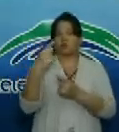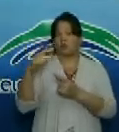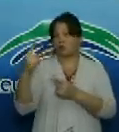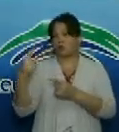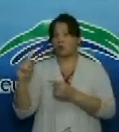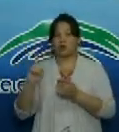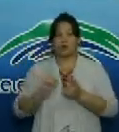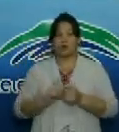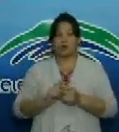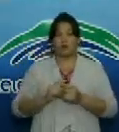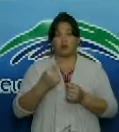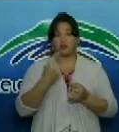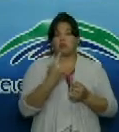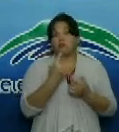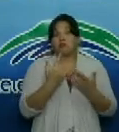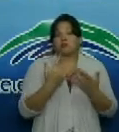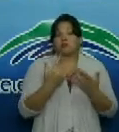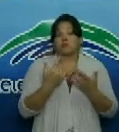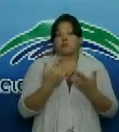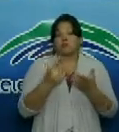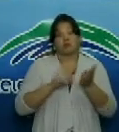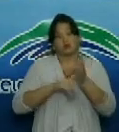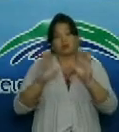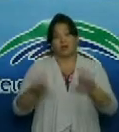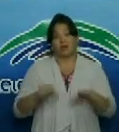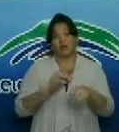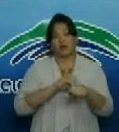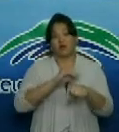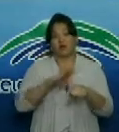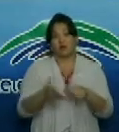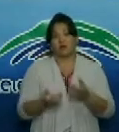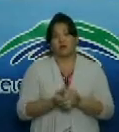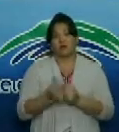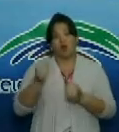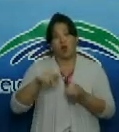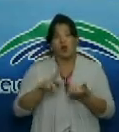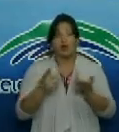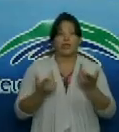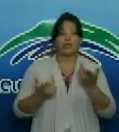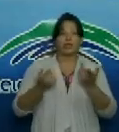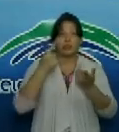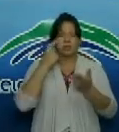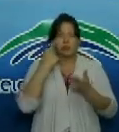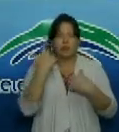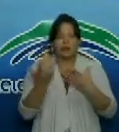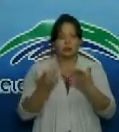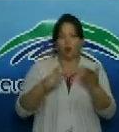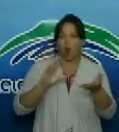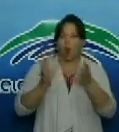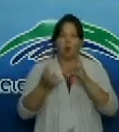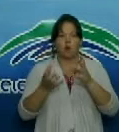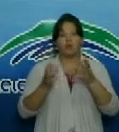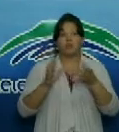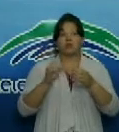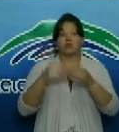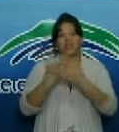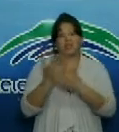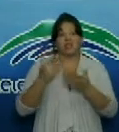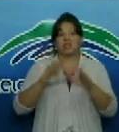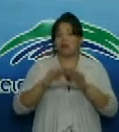bueno cuando la parada este por la COVID-19 ahora estamos en la tarea de rediseñar el plan de preparación por tantos días